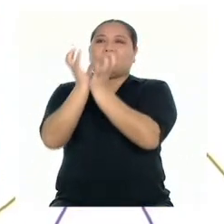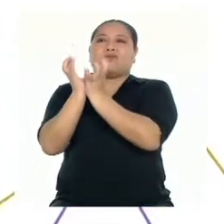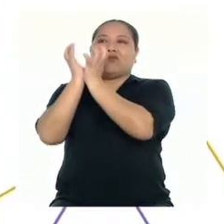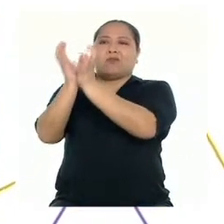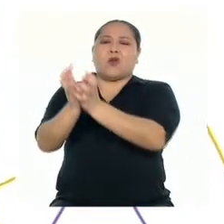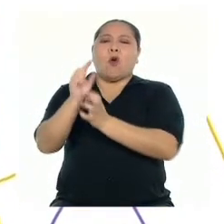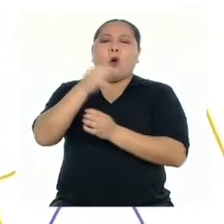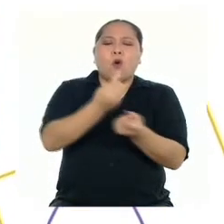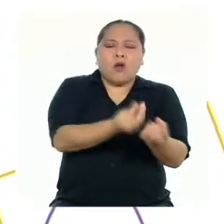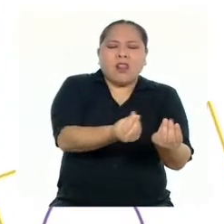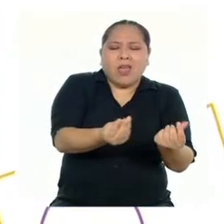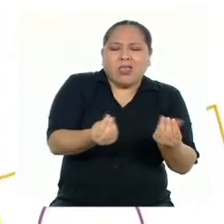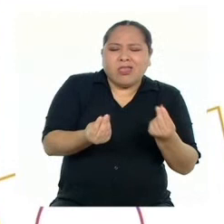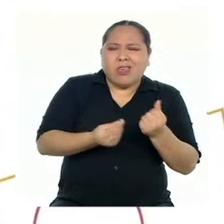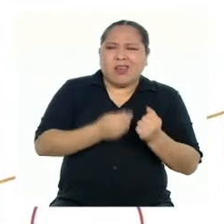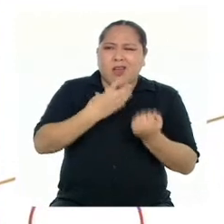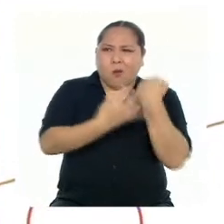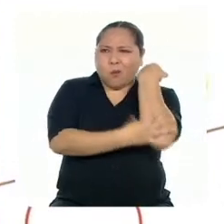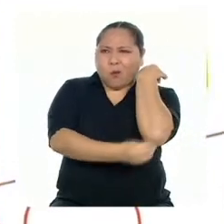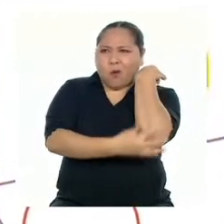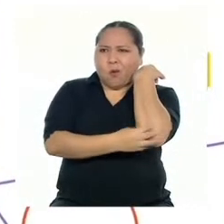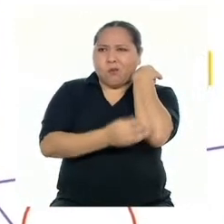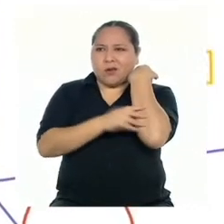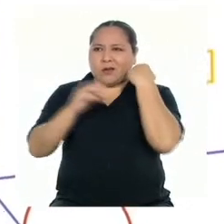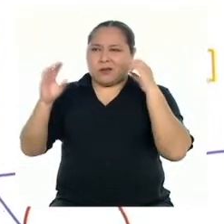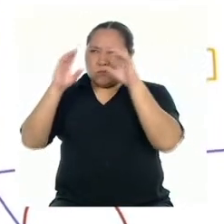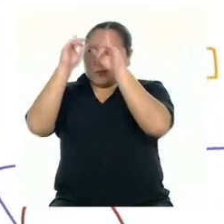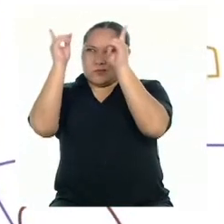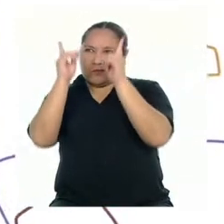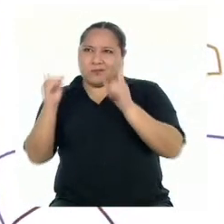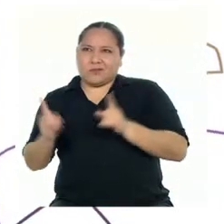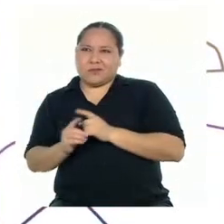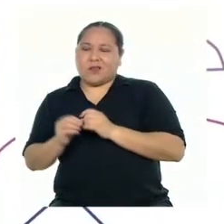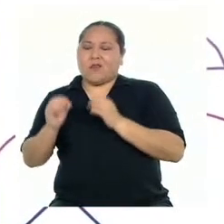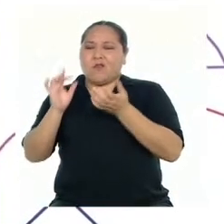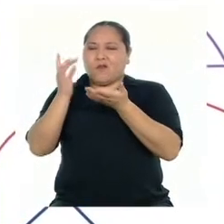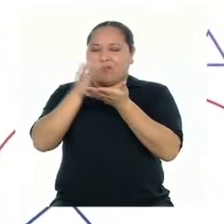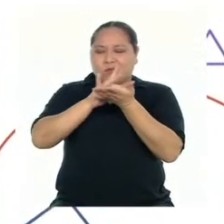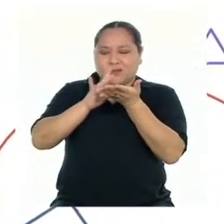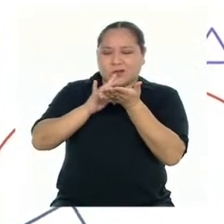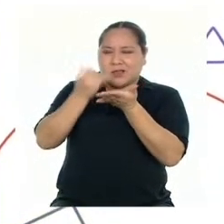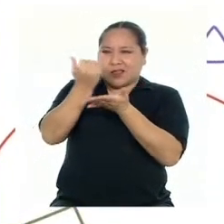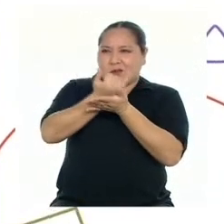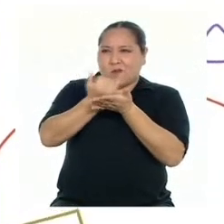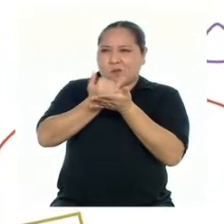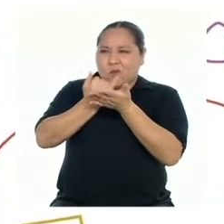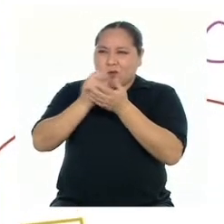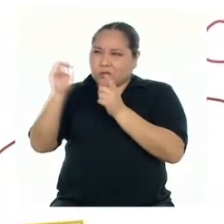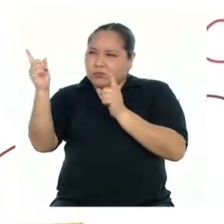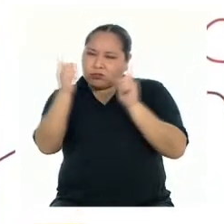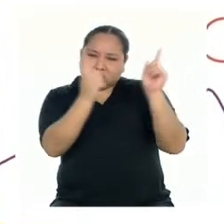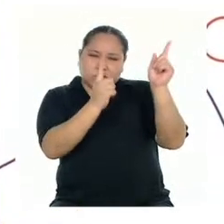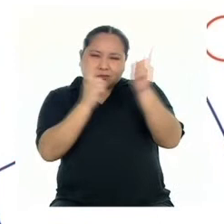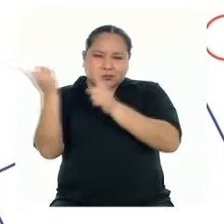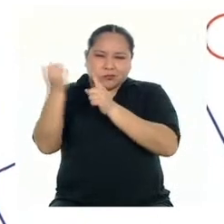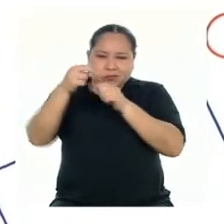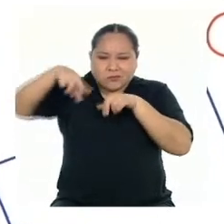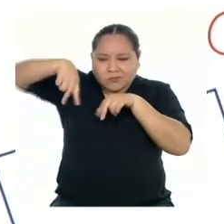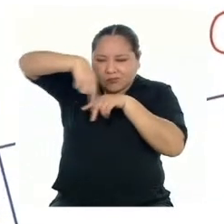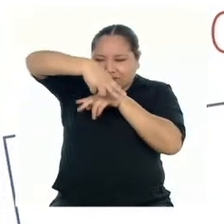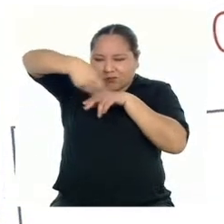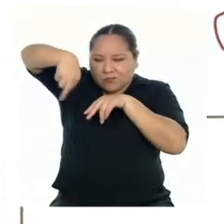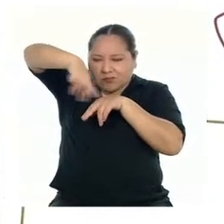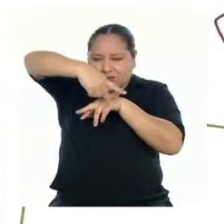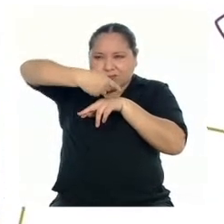pedregal. Piruetas de súbitas estatuas. Fantásticos dibujos. Bailados por entrelazados pies y